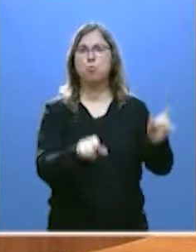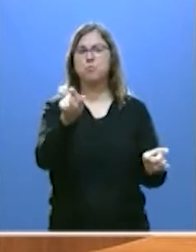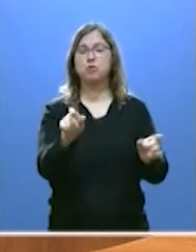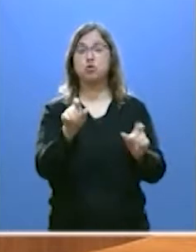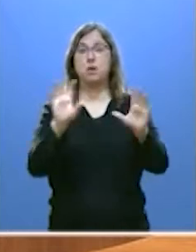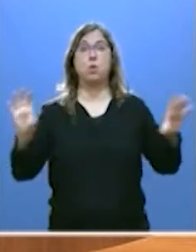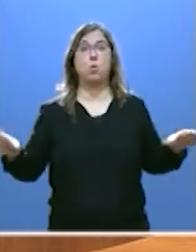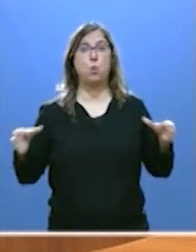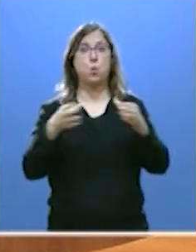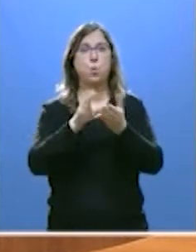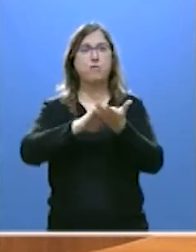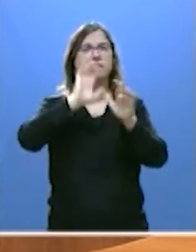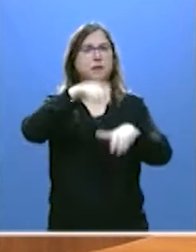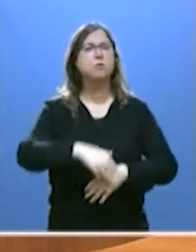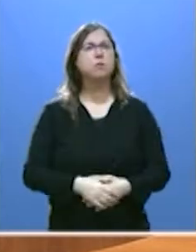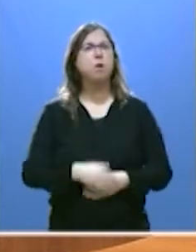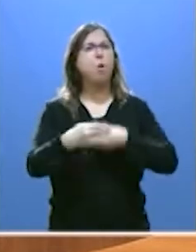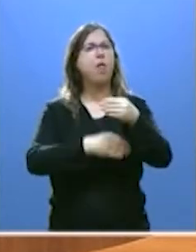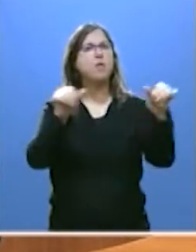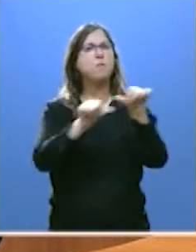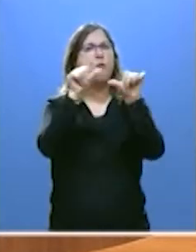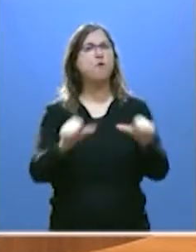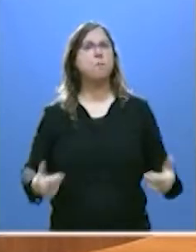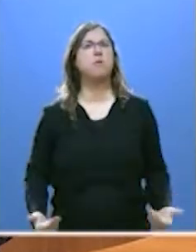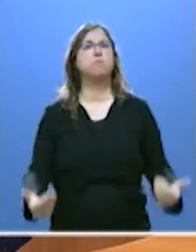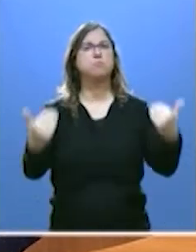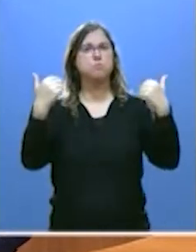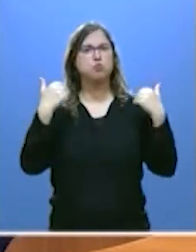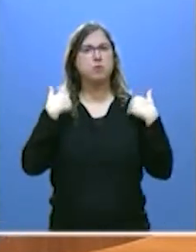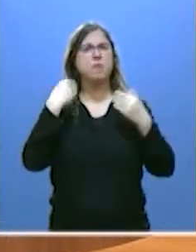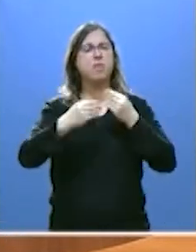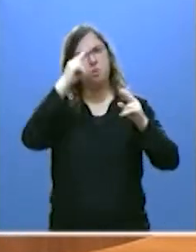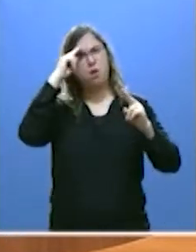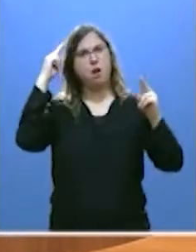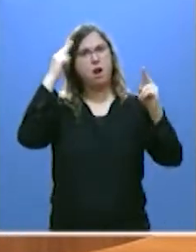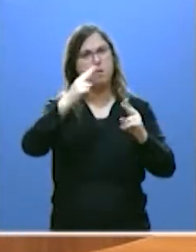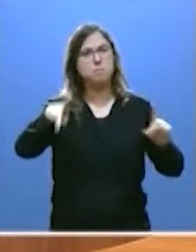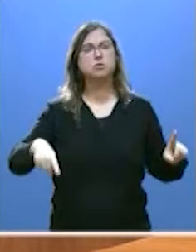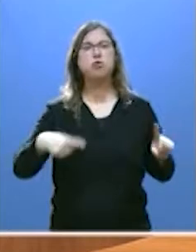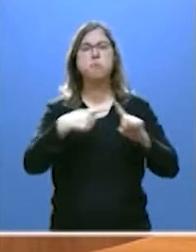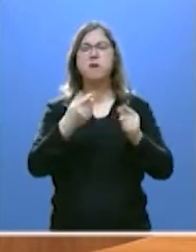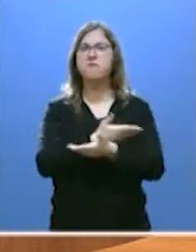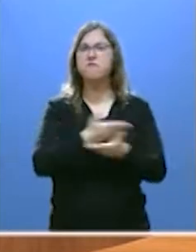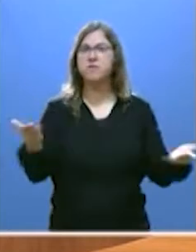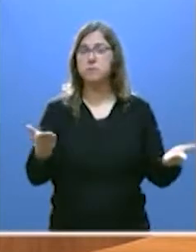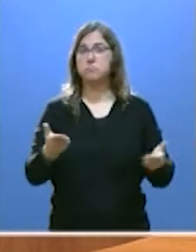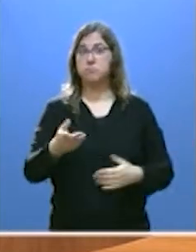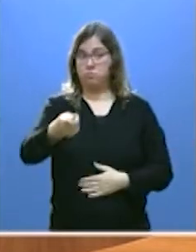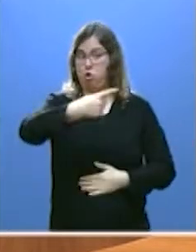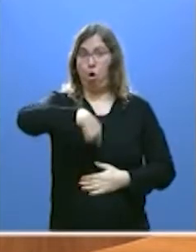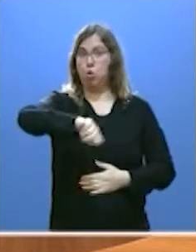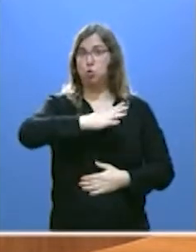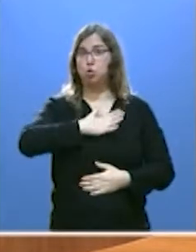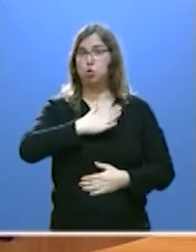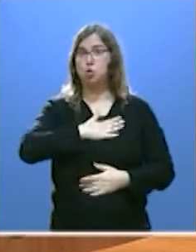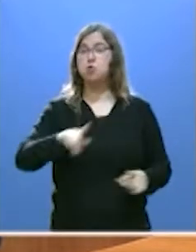Y lo hacemos con responsabilidad. Lo hacemos con respeto. Lo hacemos también con lealtad entre nosotros